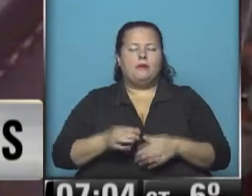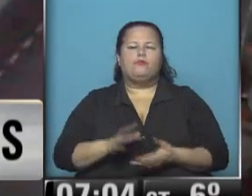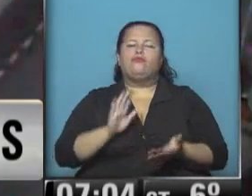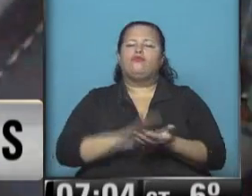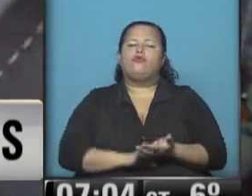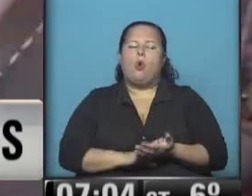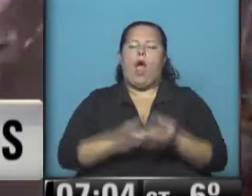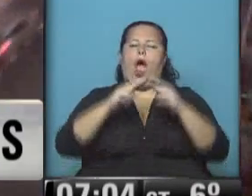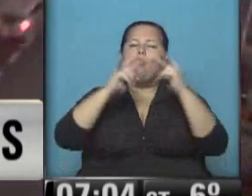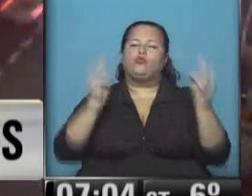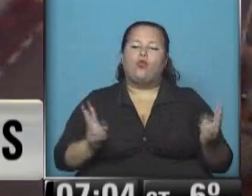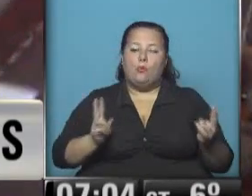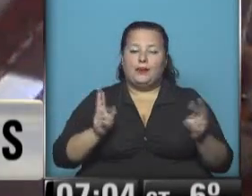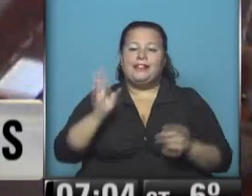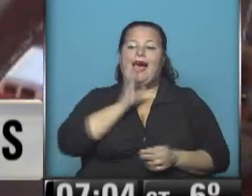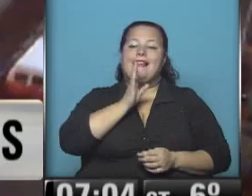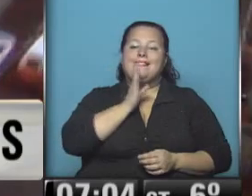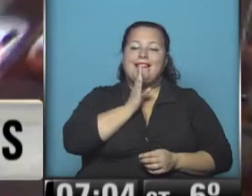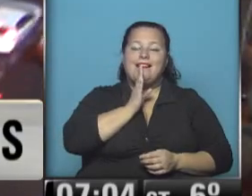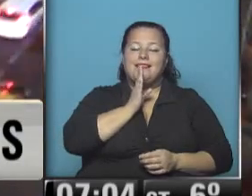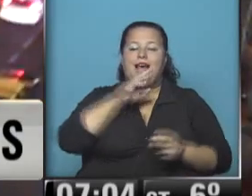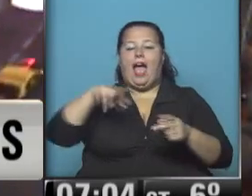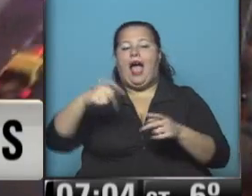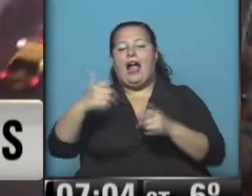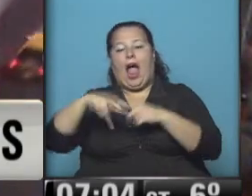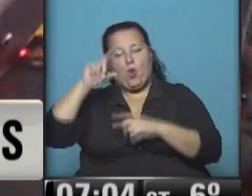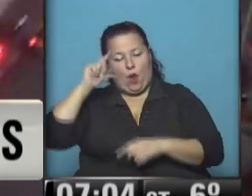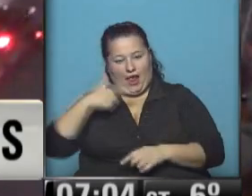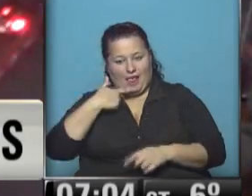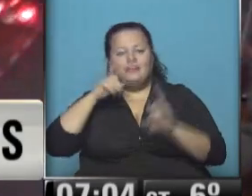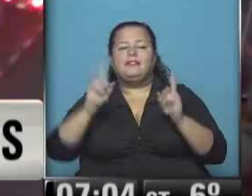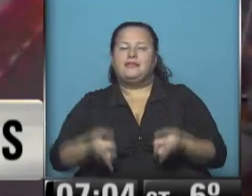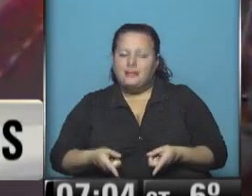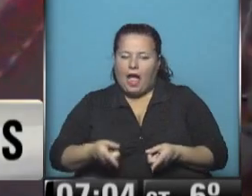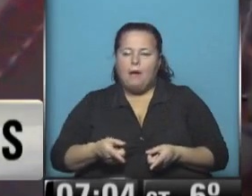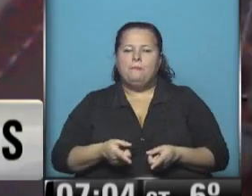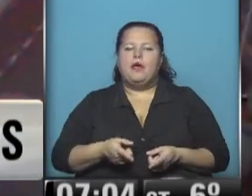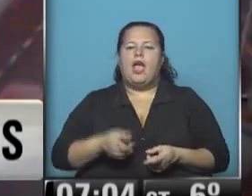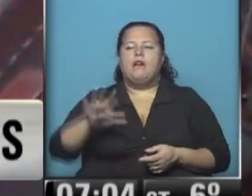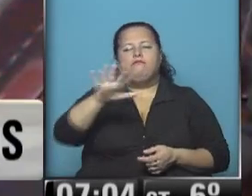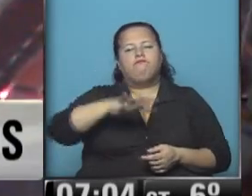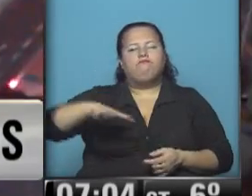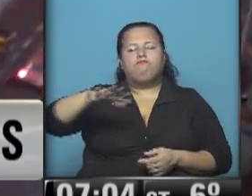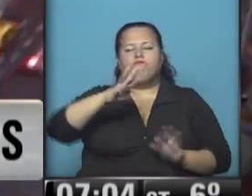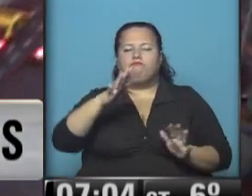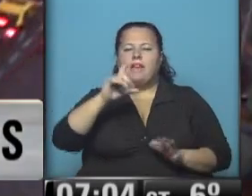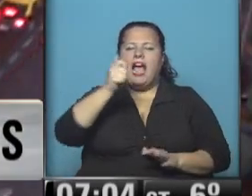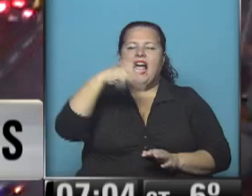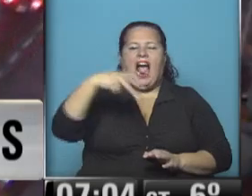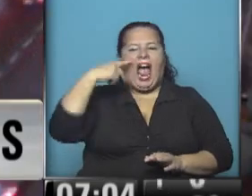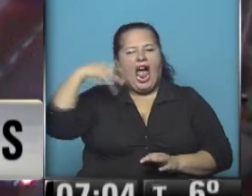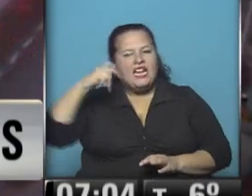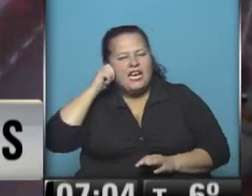que es la autopista Ezeiza-Cañuelas, también hay a la altura de Canin,